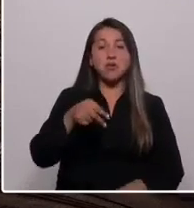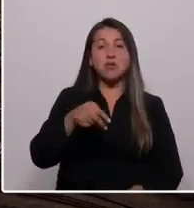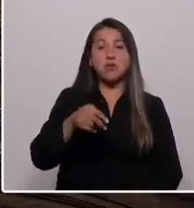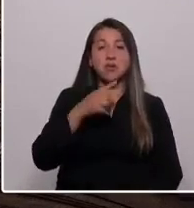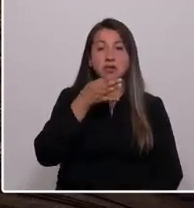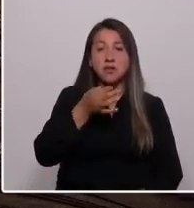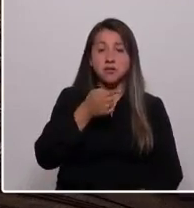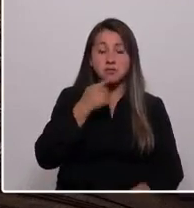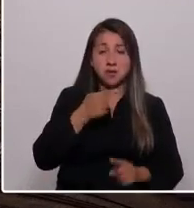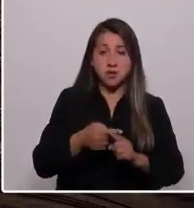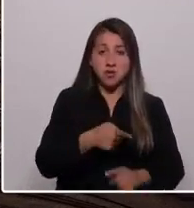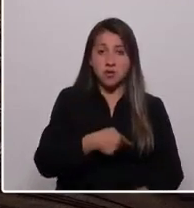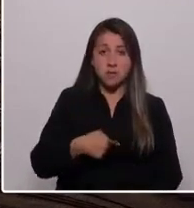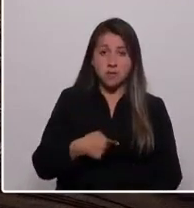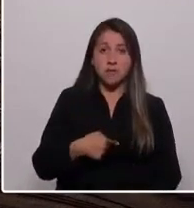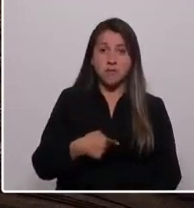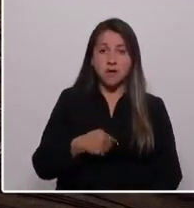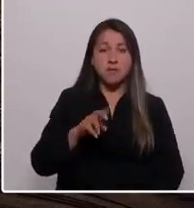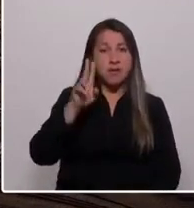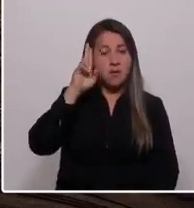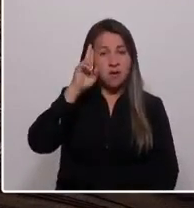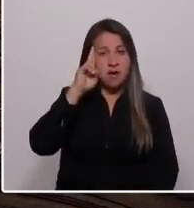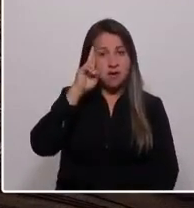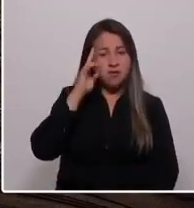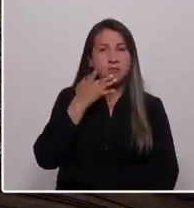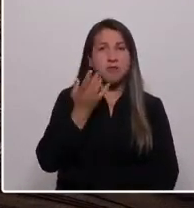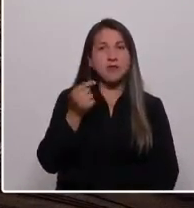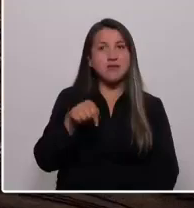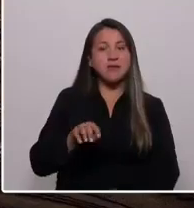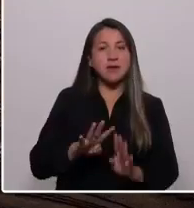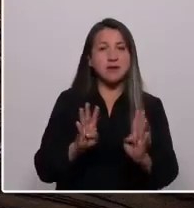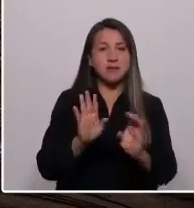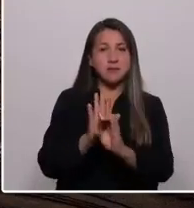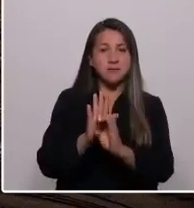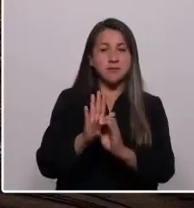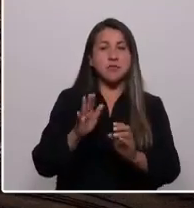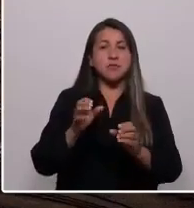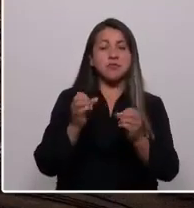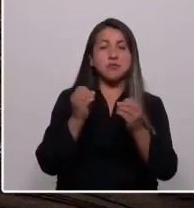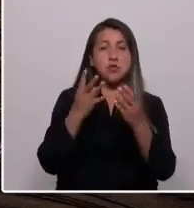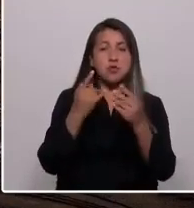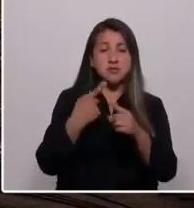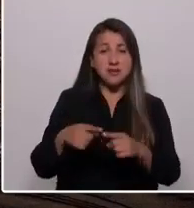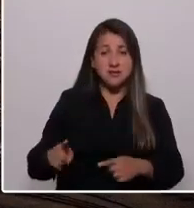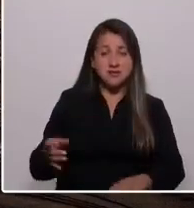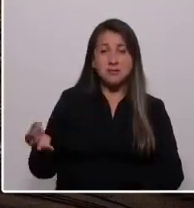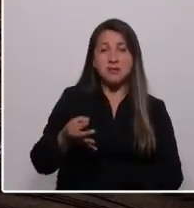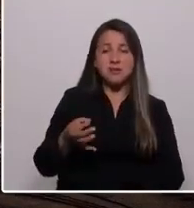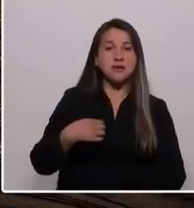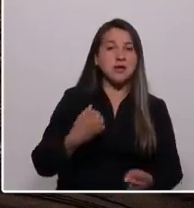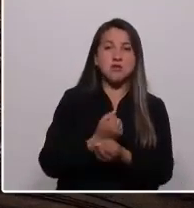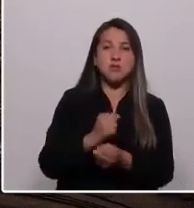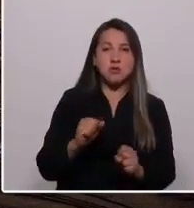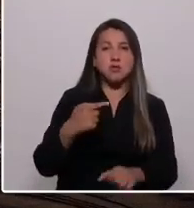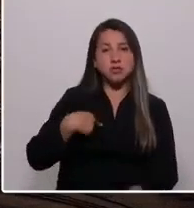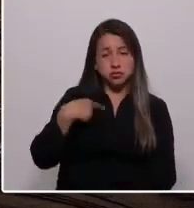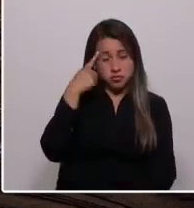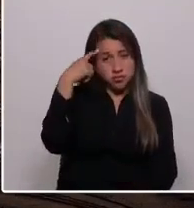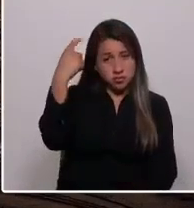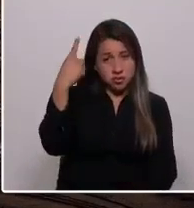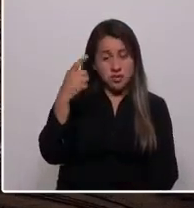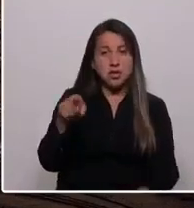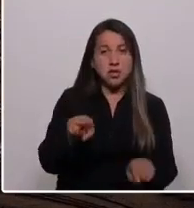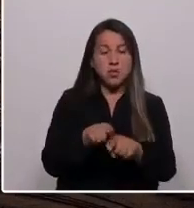emoción me conmovió profundamente y recordé por qué estoy acá. Todas las veces que alguien me dijo que no podía y que soñé ser algo importante.